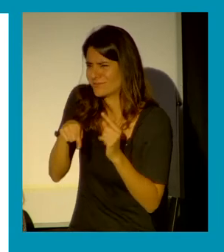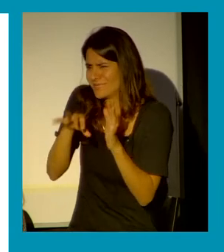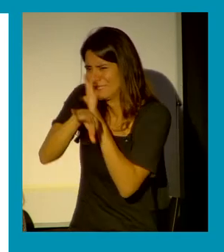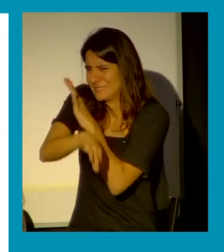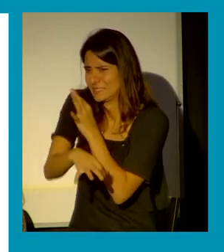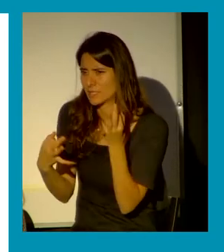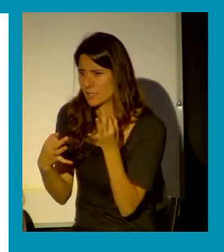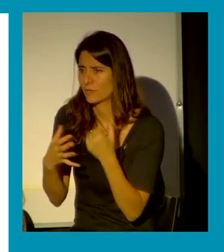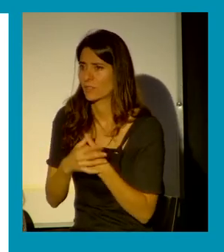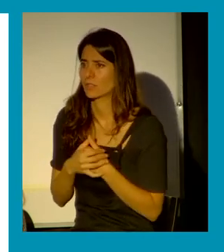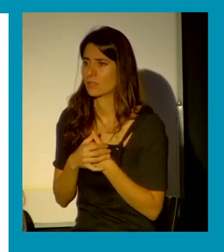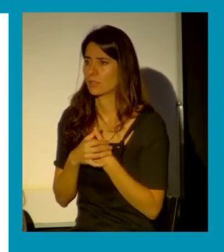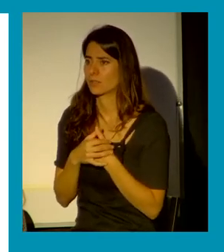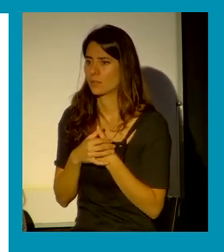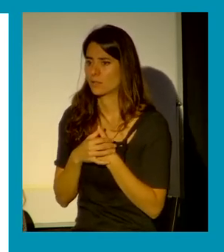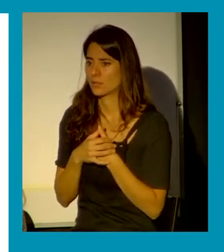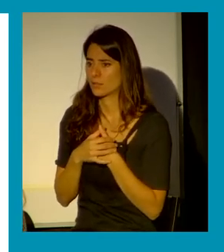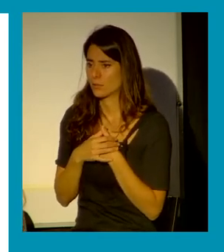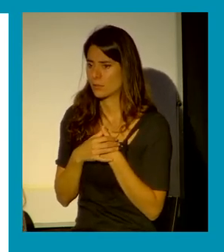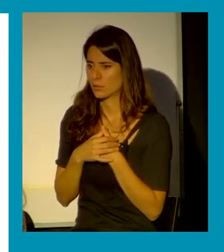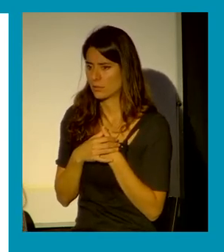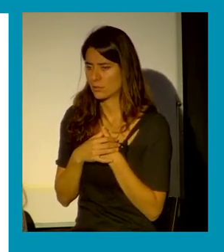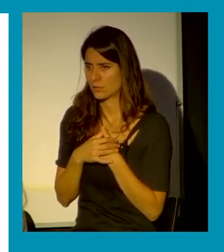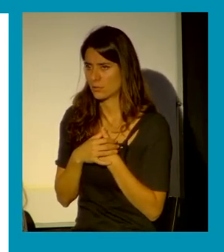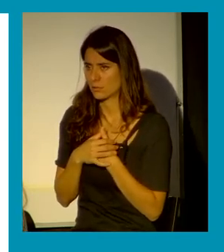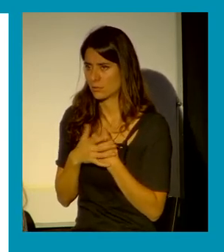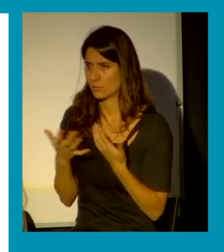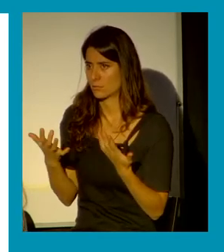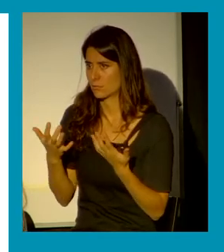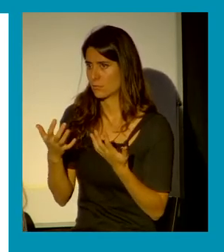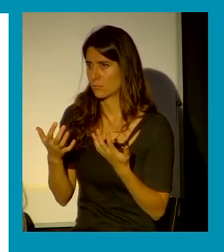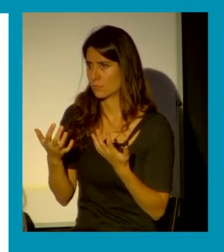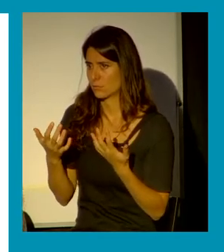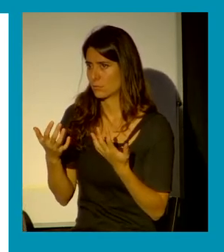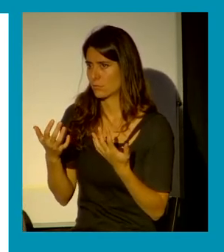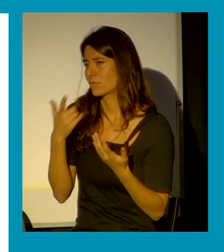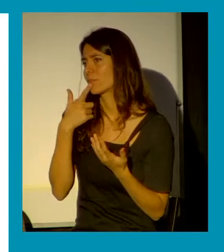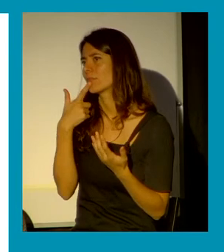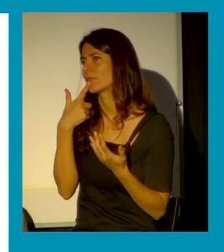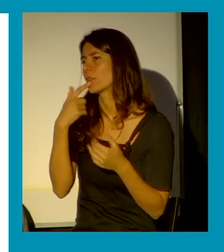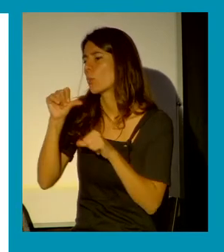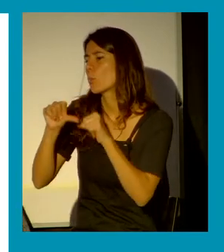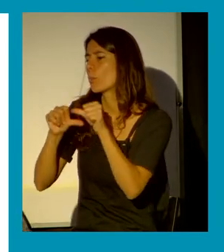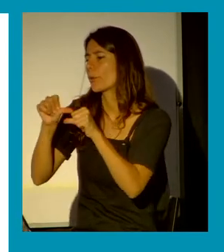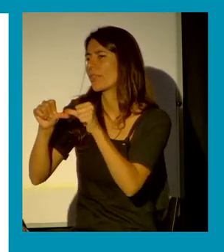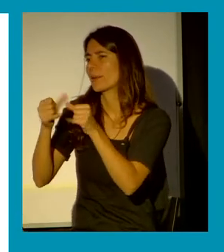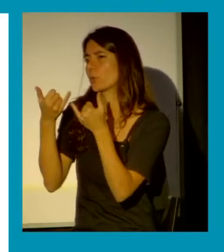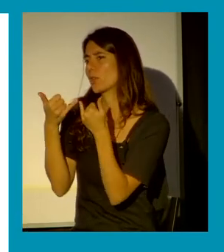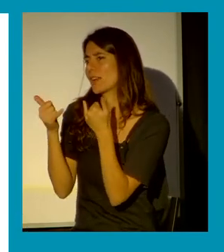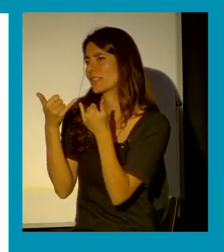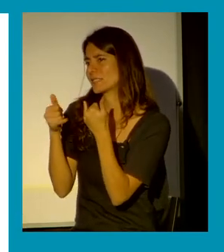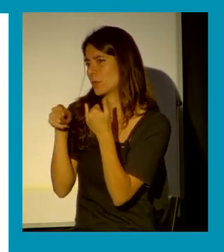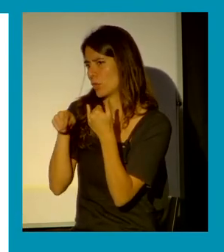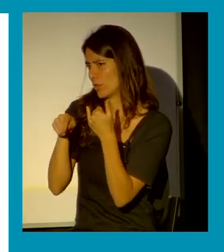que pongamos obligatoriamente por ejemplo procedimientos restaurativos como formas de reparación